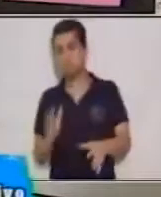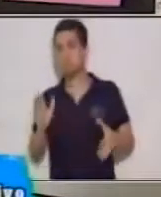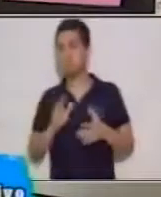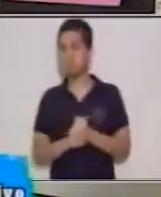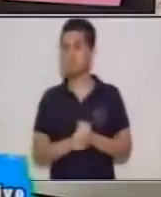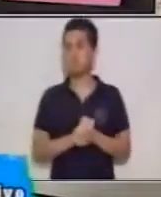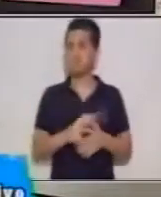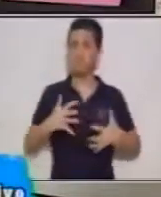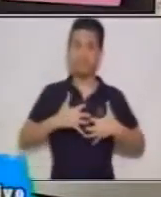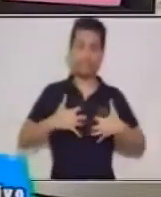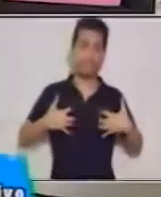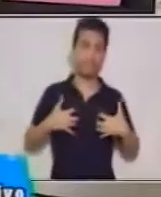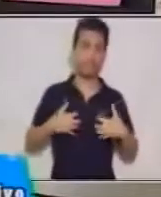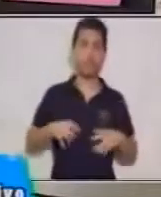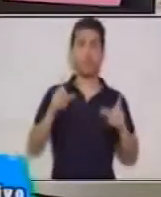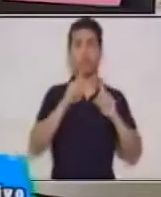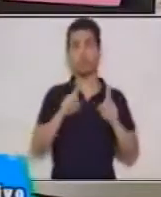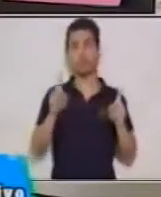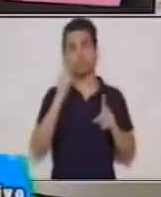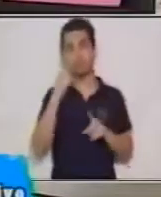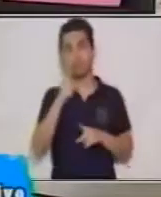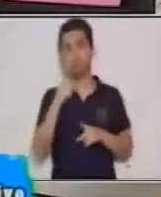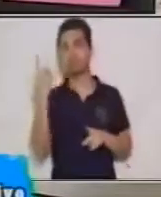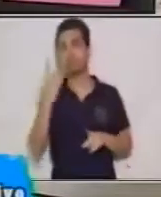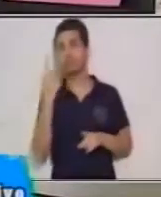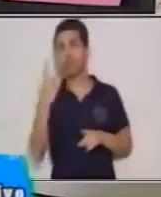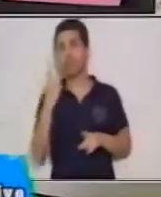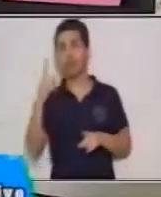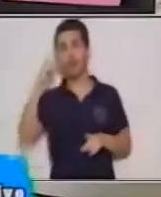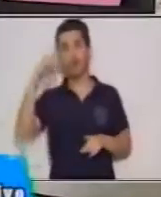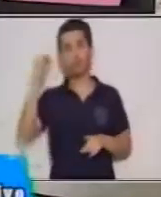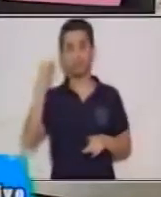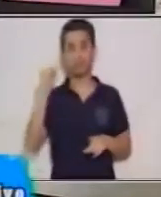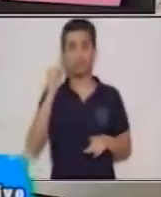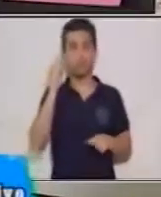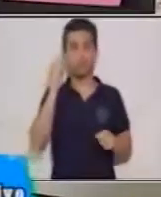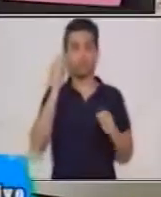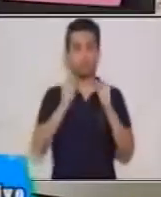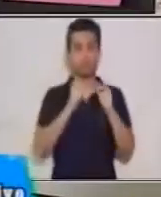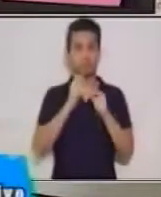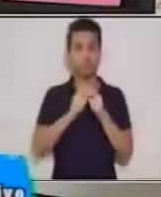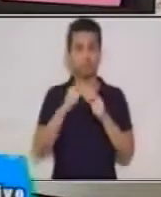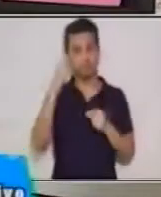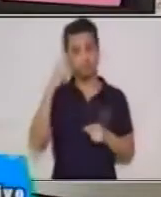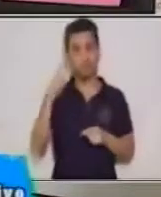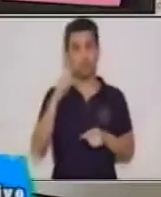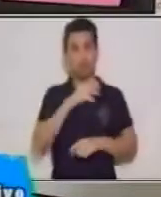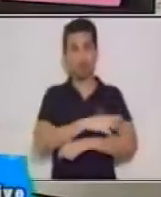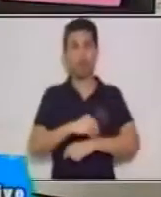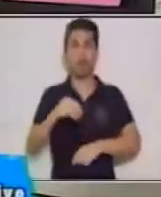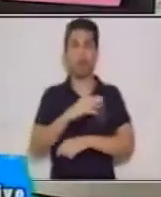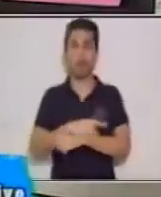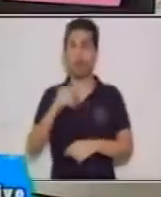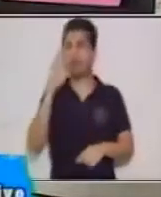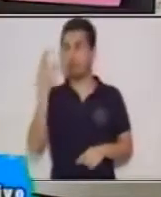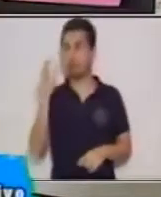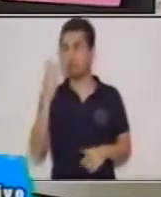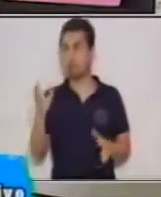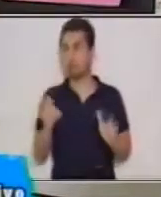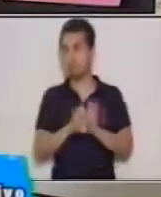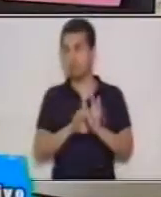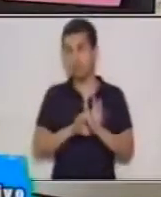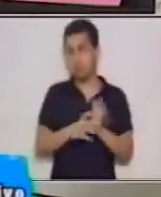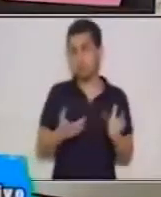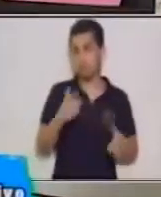científico hay una infinidad de aspectos que se pueden cubrir puede ser que es un